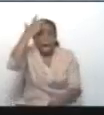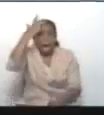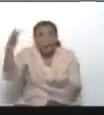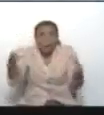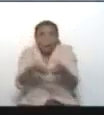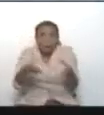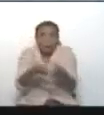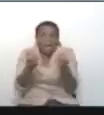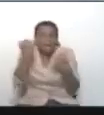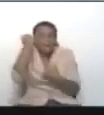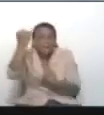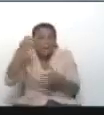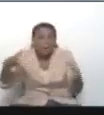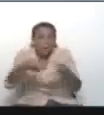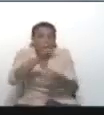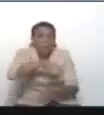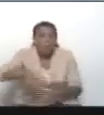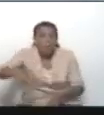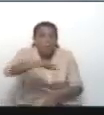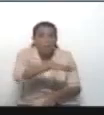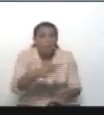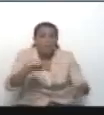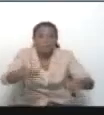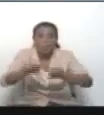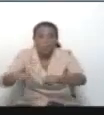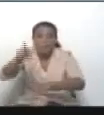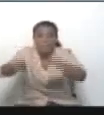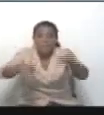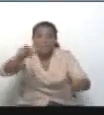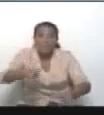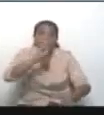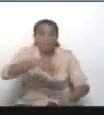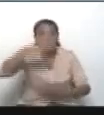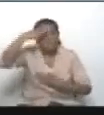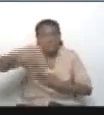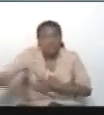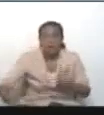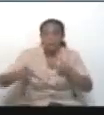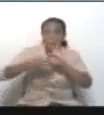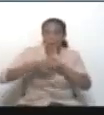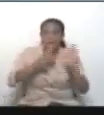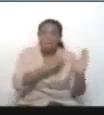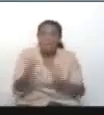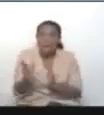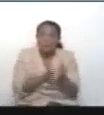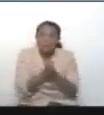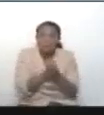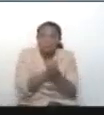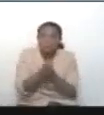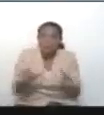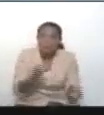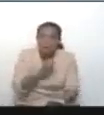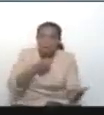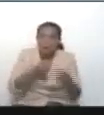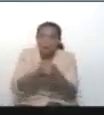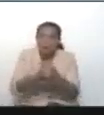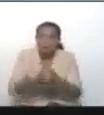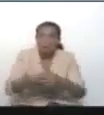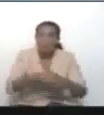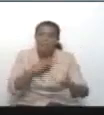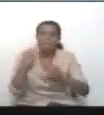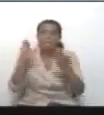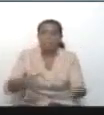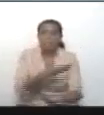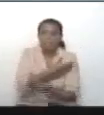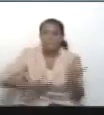por los organismos de inteligencia del Estado en las que fueron detenidos civiles y militares vinculados con planes desestabilizadores para